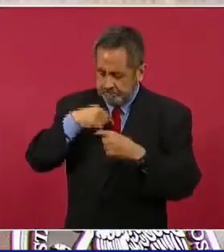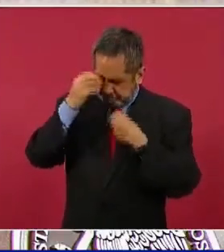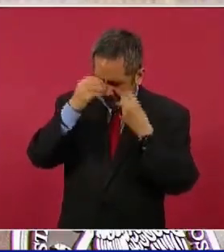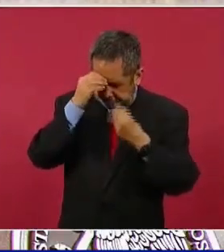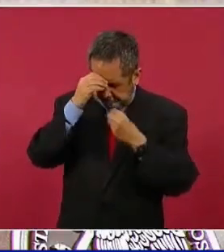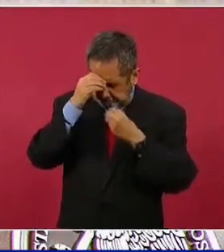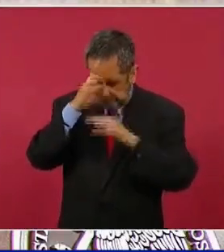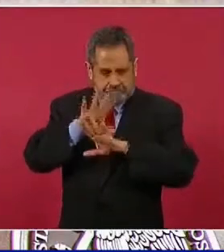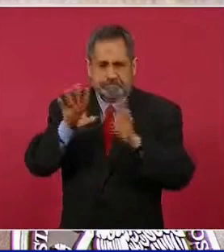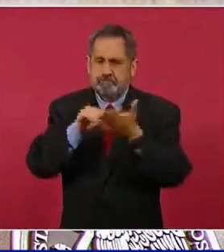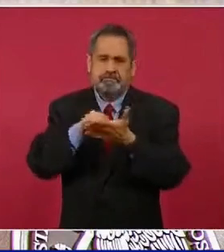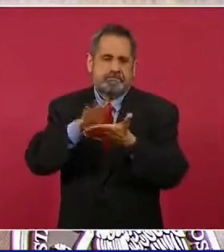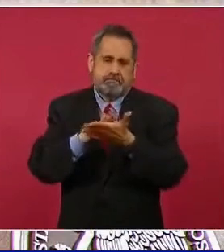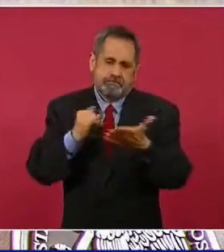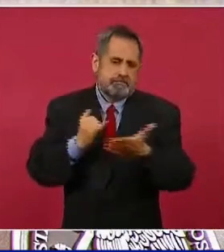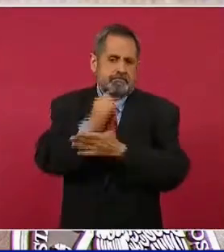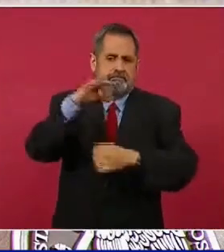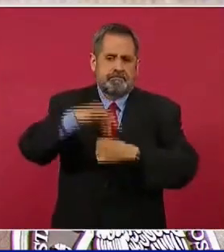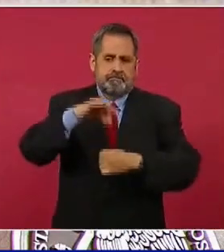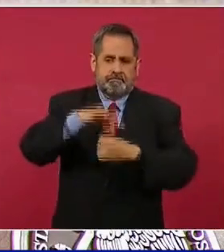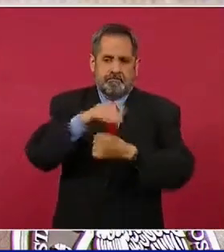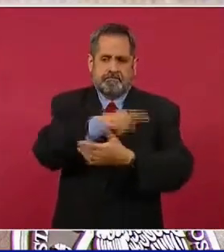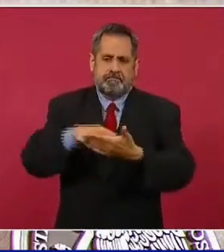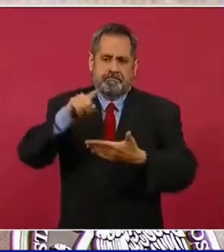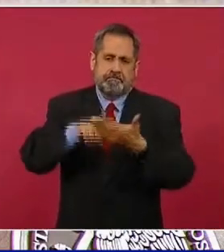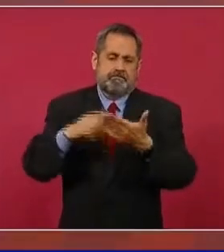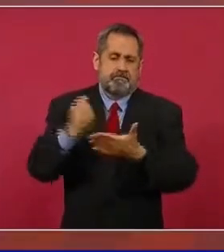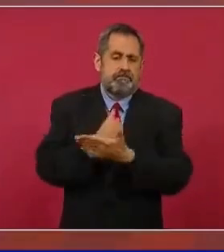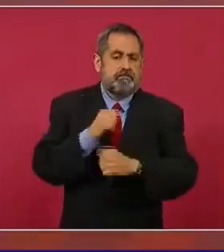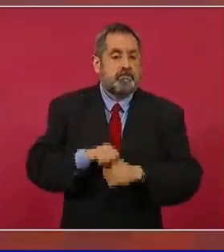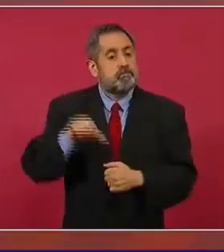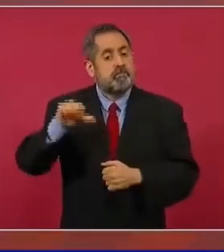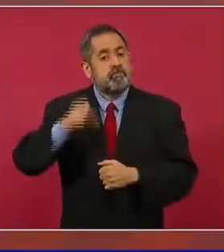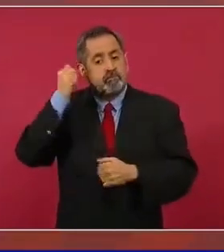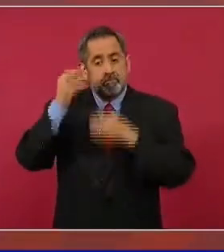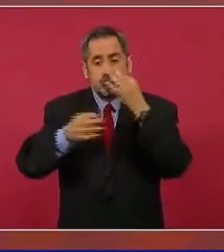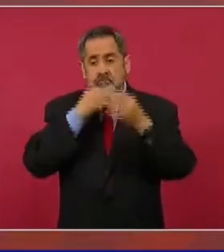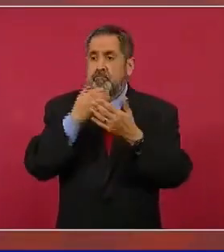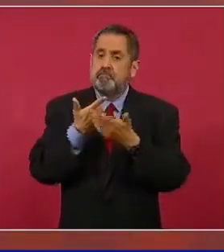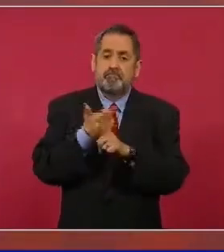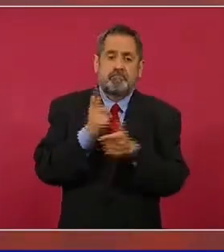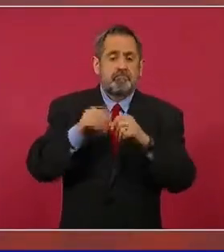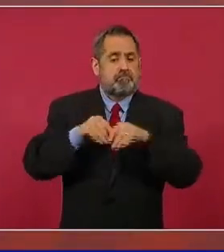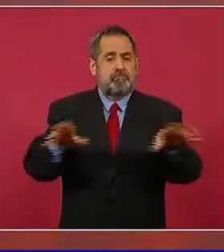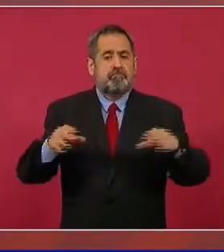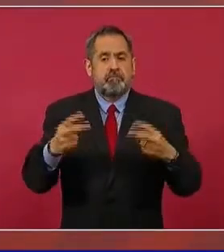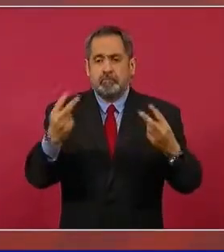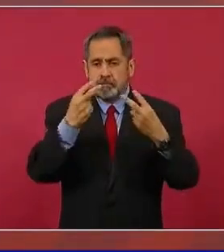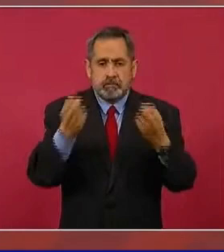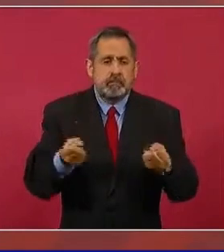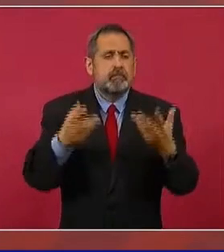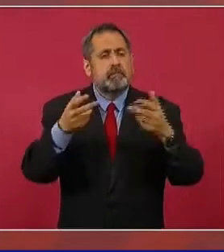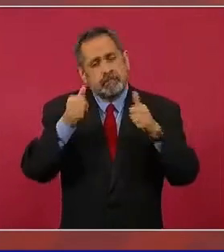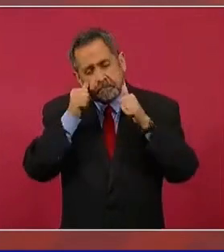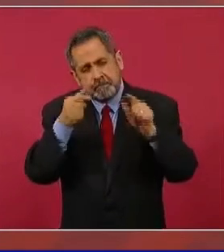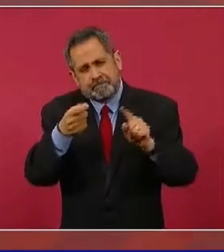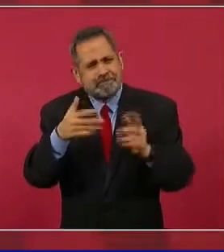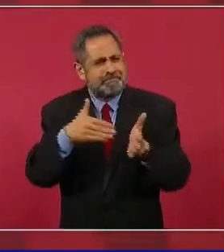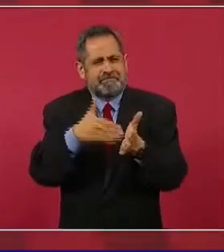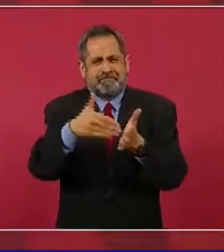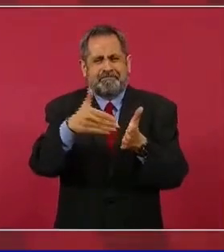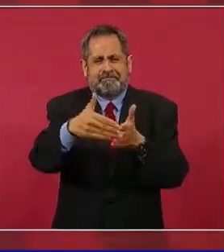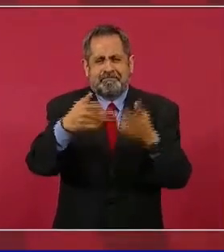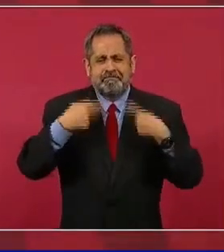ejercer un voto informado. La Mañanera es un espacio público que lo ven y escuchan miles